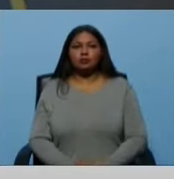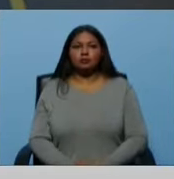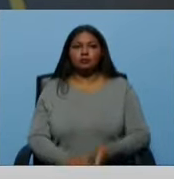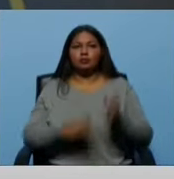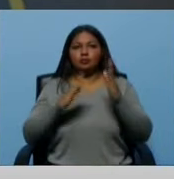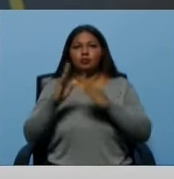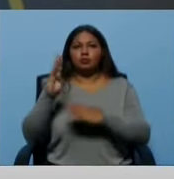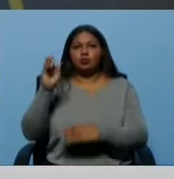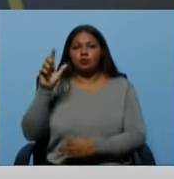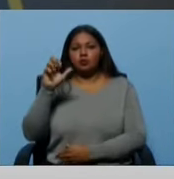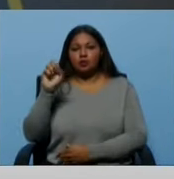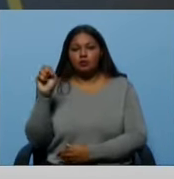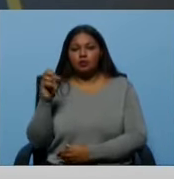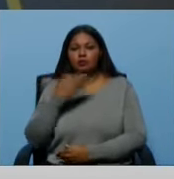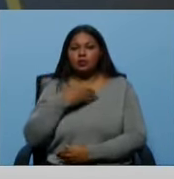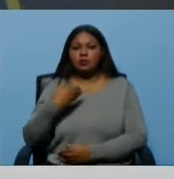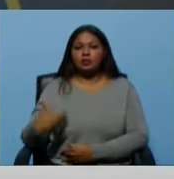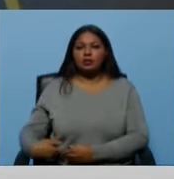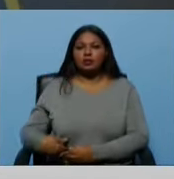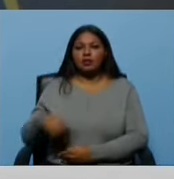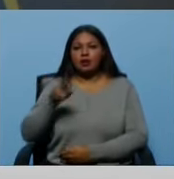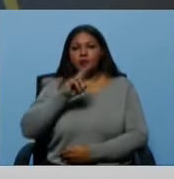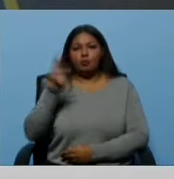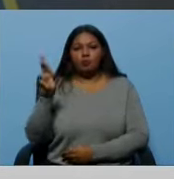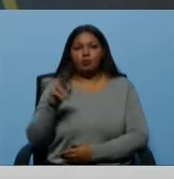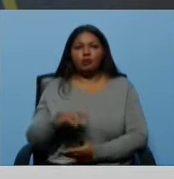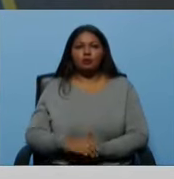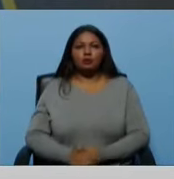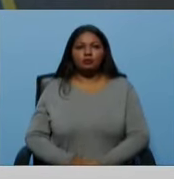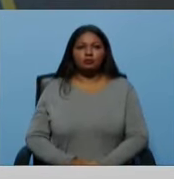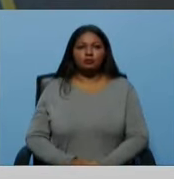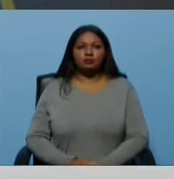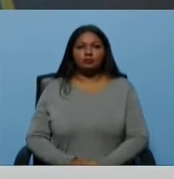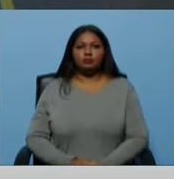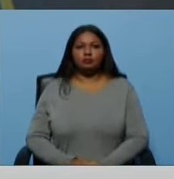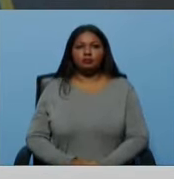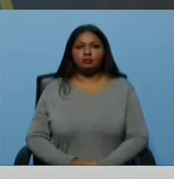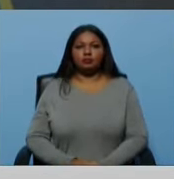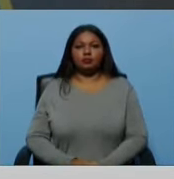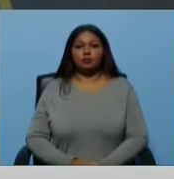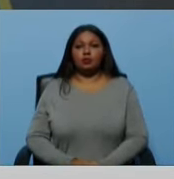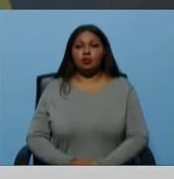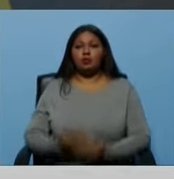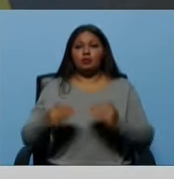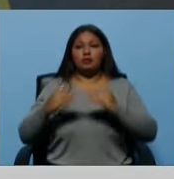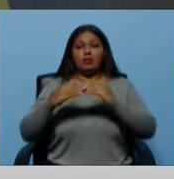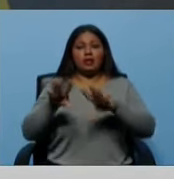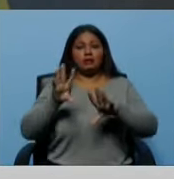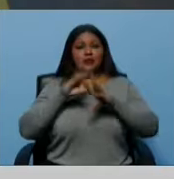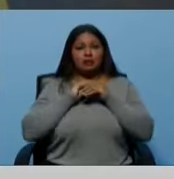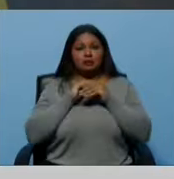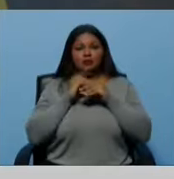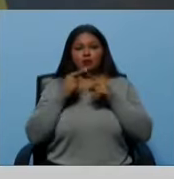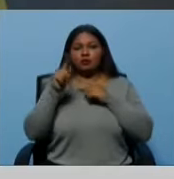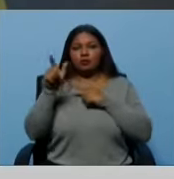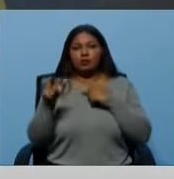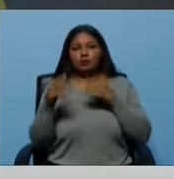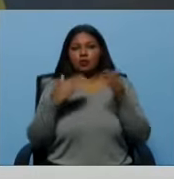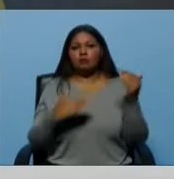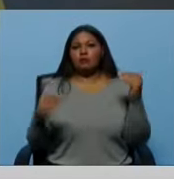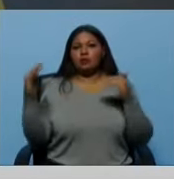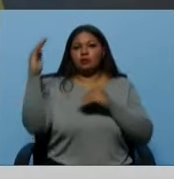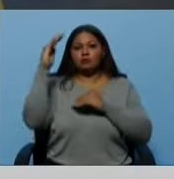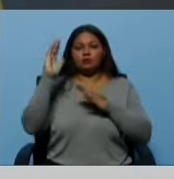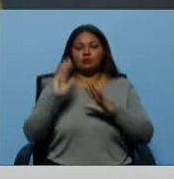que Bolsonaro fuese el presidente de la República, a pesar de que los niveles de aceptación del otro candidato eran muy